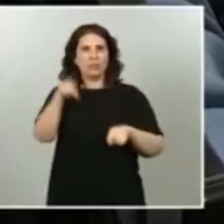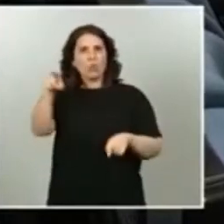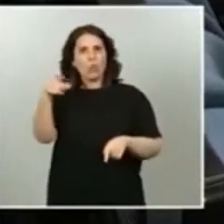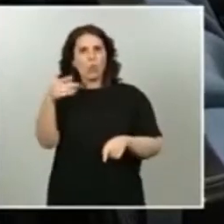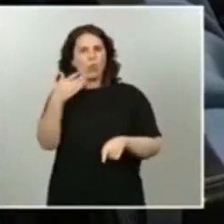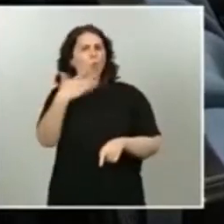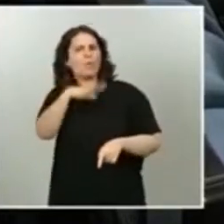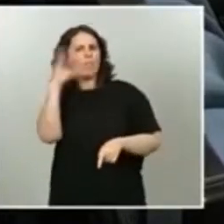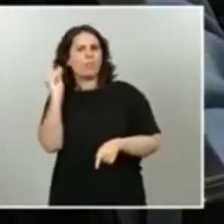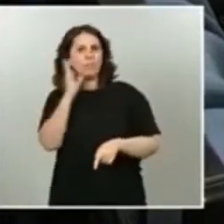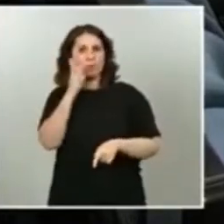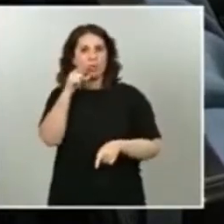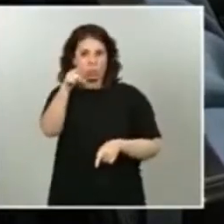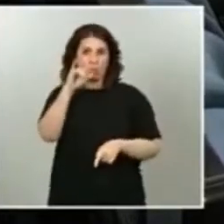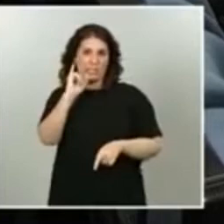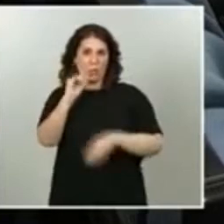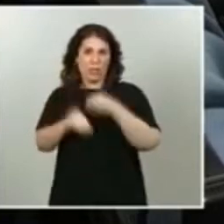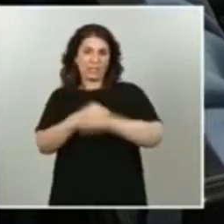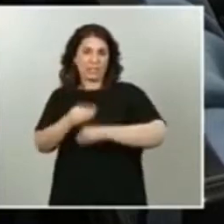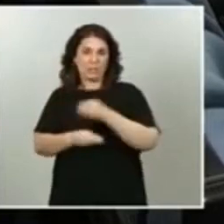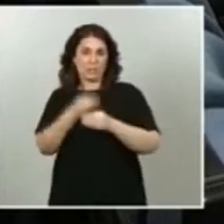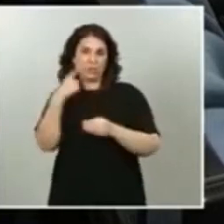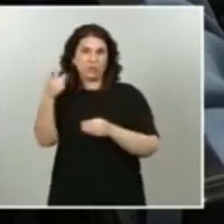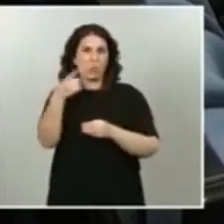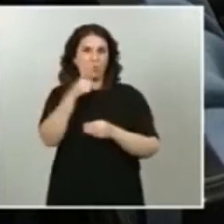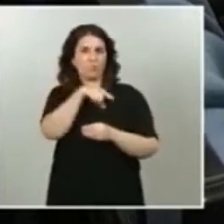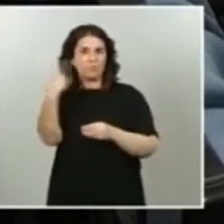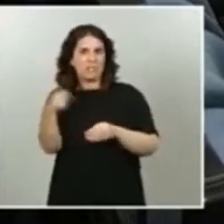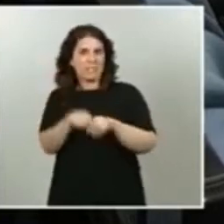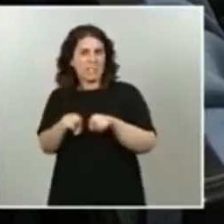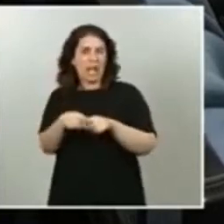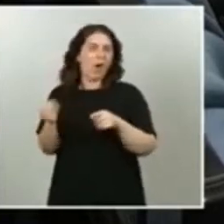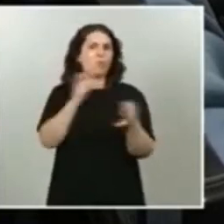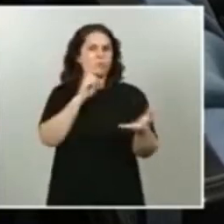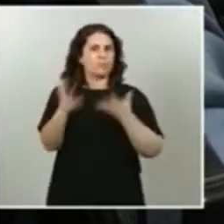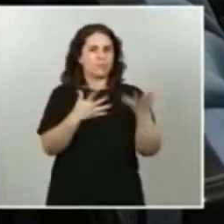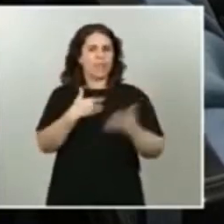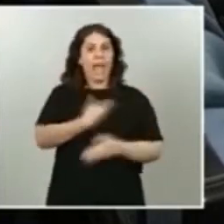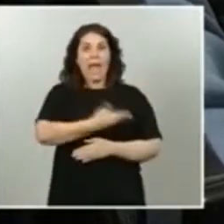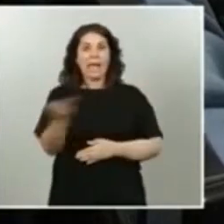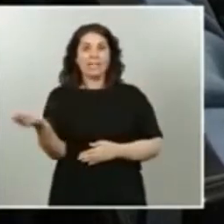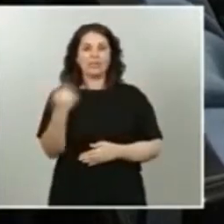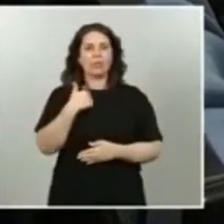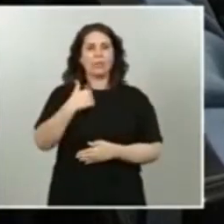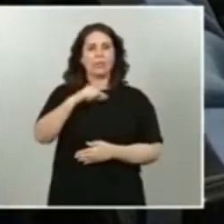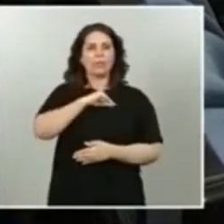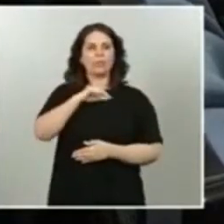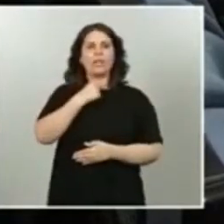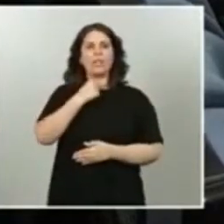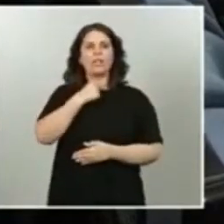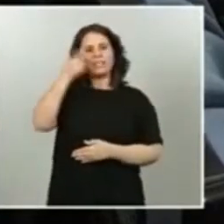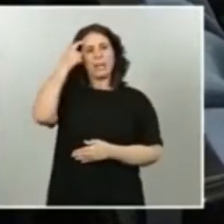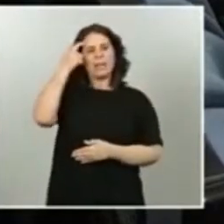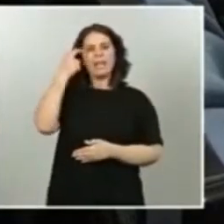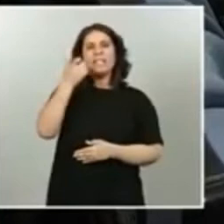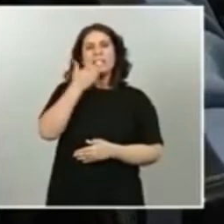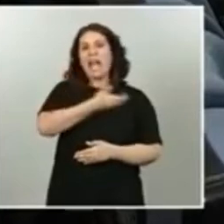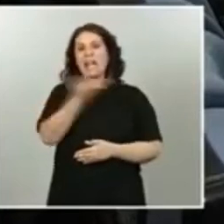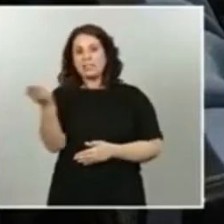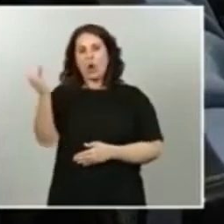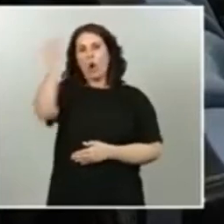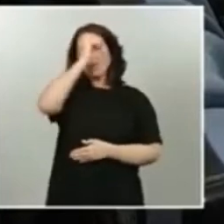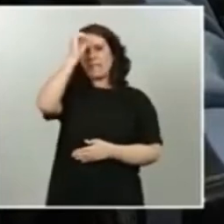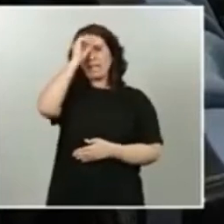lo ha hecho. Y al resto de los ministros me gustaría saber si el resto del Gobierno opina lo mismo que el vicepresidente segundo sobre ese complot